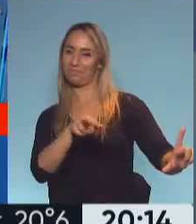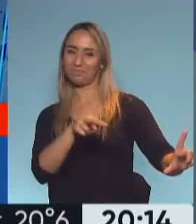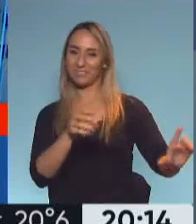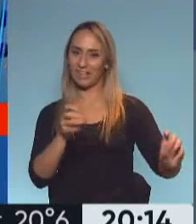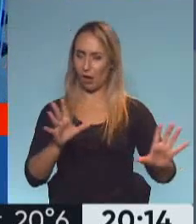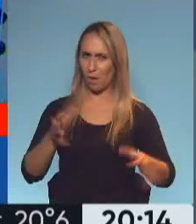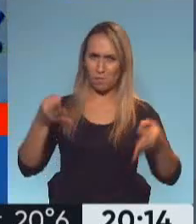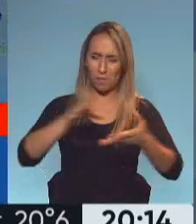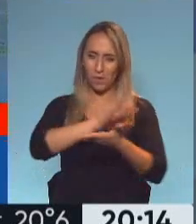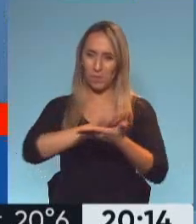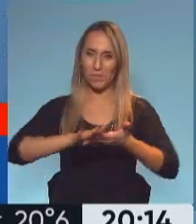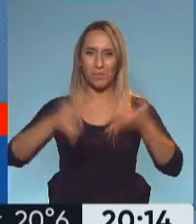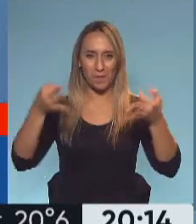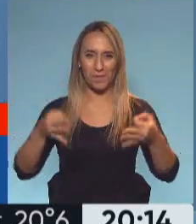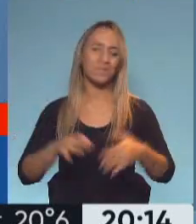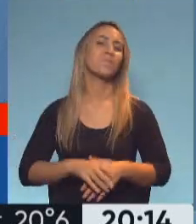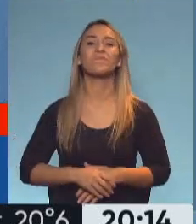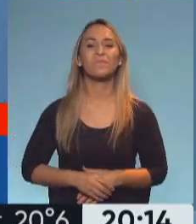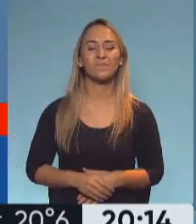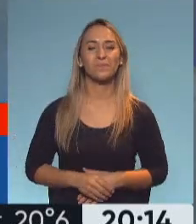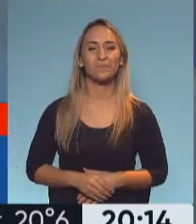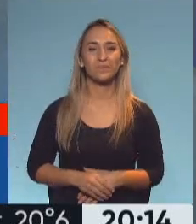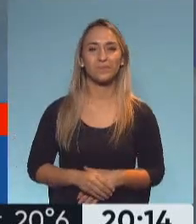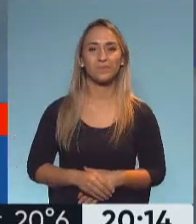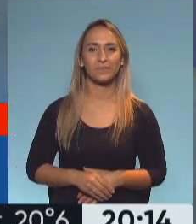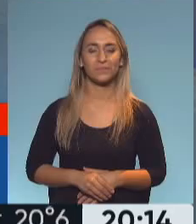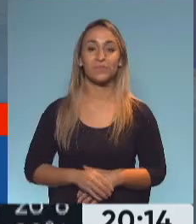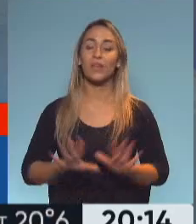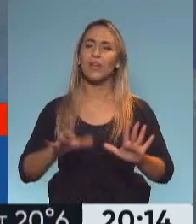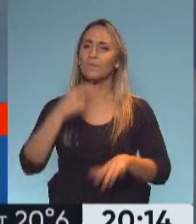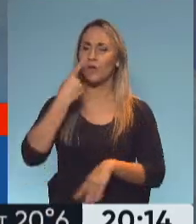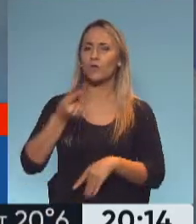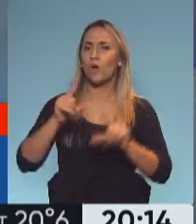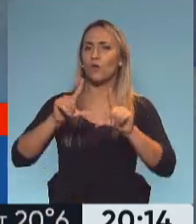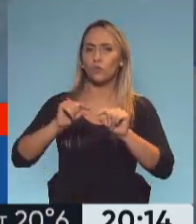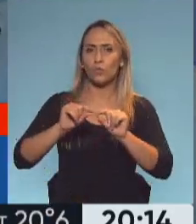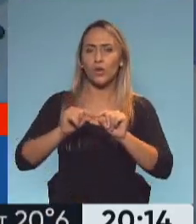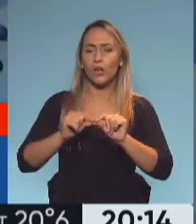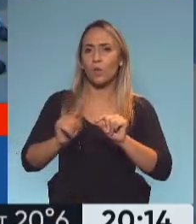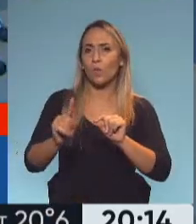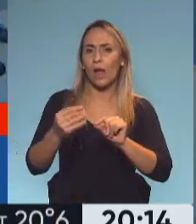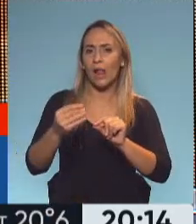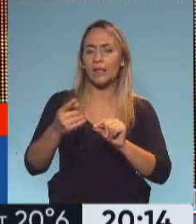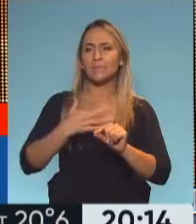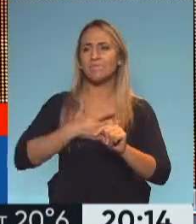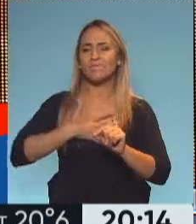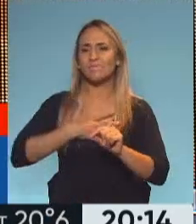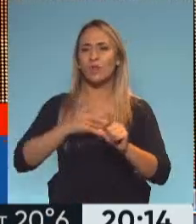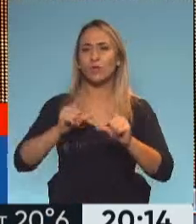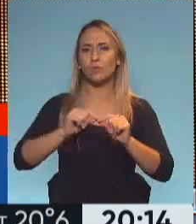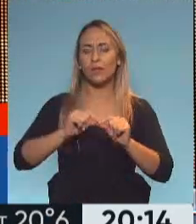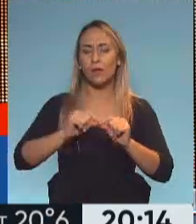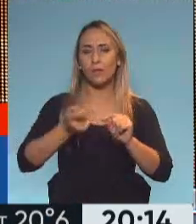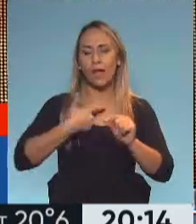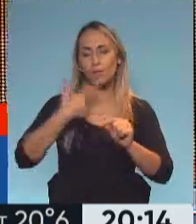Bastante prolijo. Ya se acostumbraron. ¿Qué número, si es que existe, qué número los convenció? ¿Qué número los